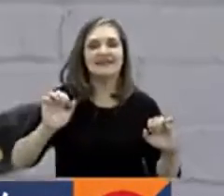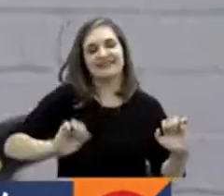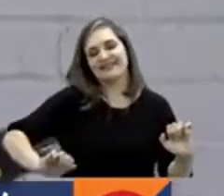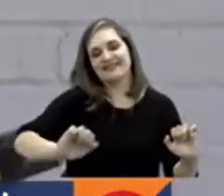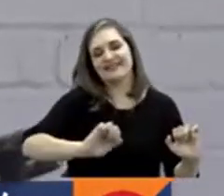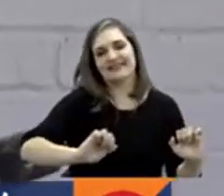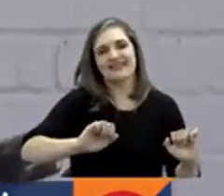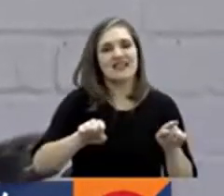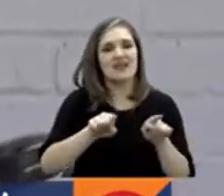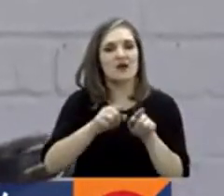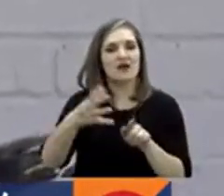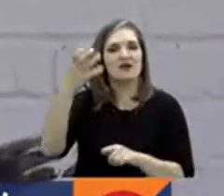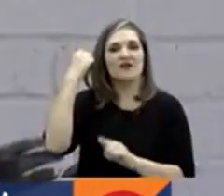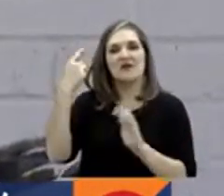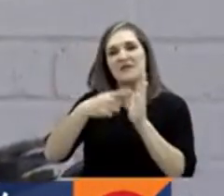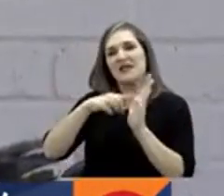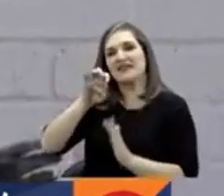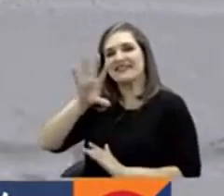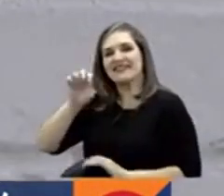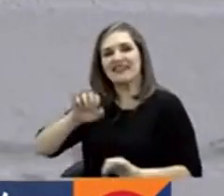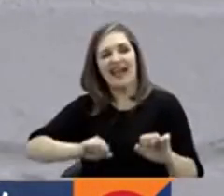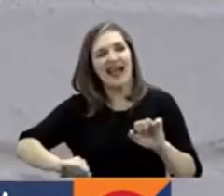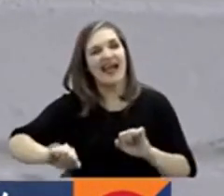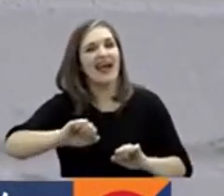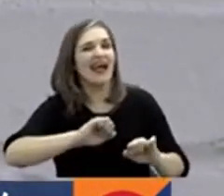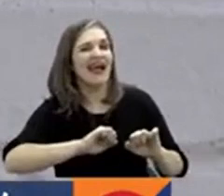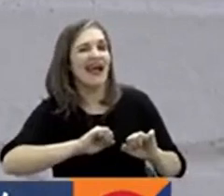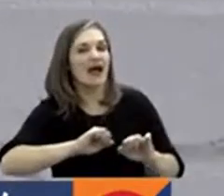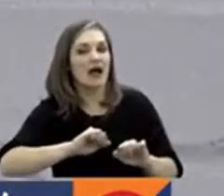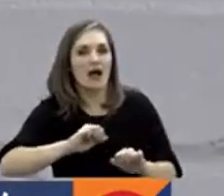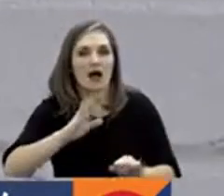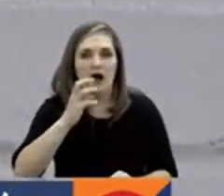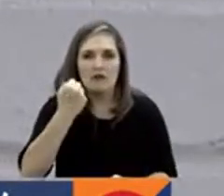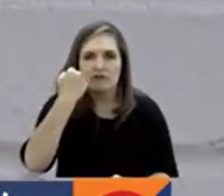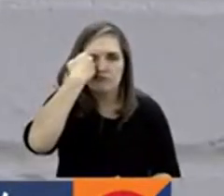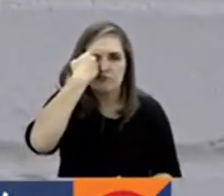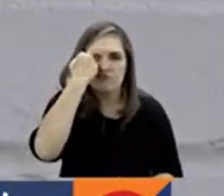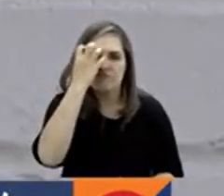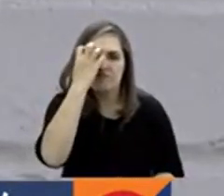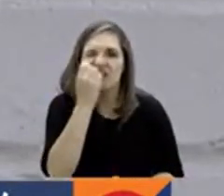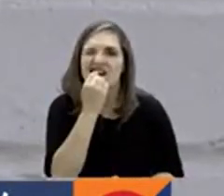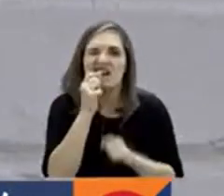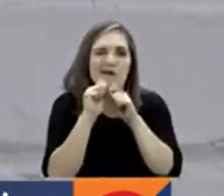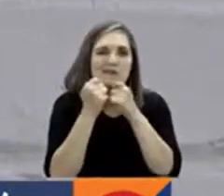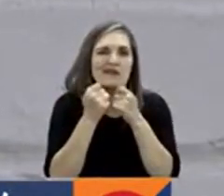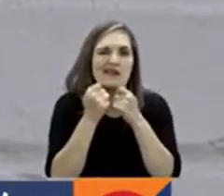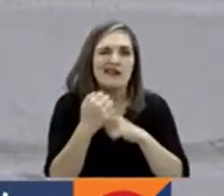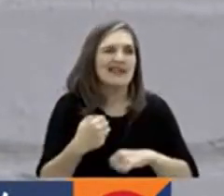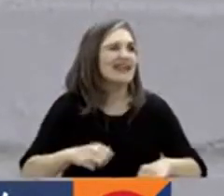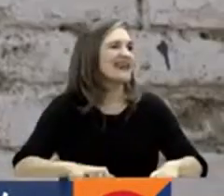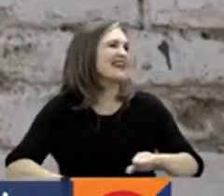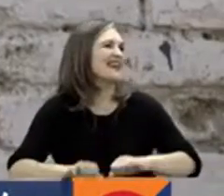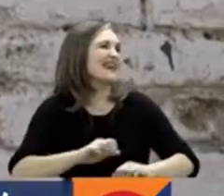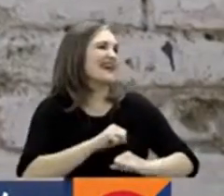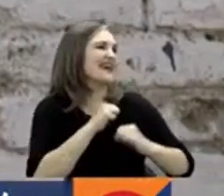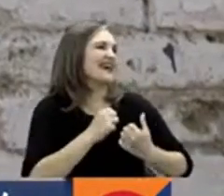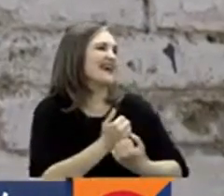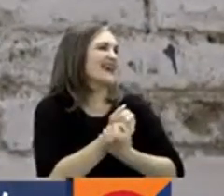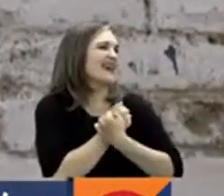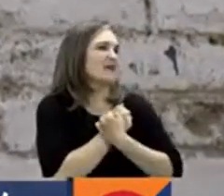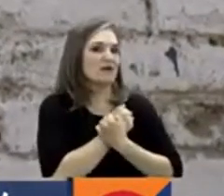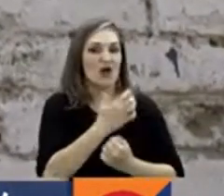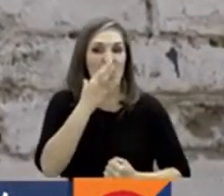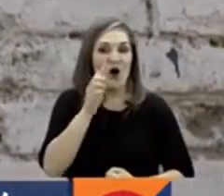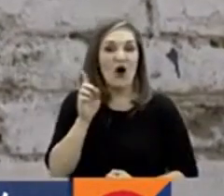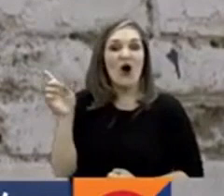años 1950, que viéndola en detalle, tiene un ojo morado y un diente roto, y que parece empujar al hombre que